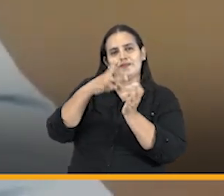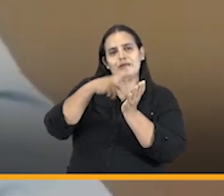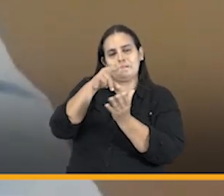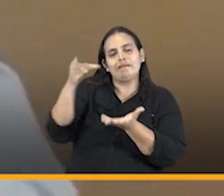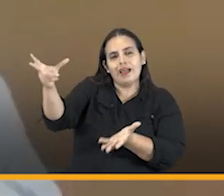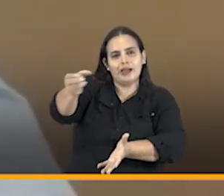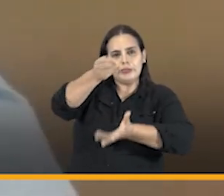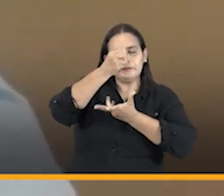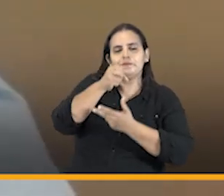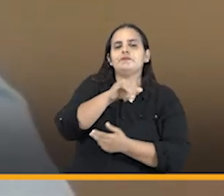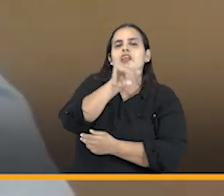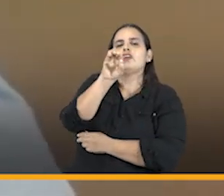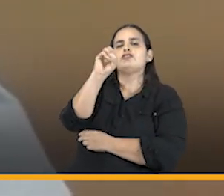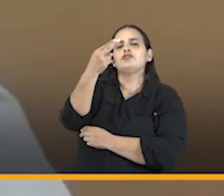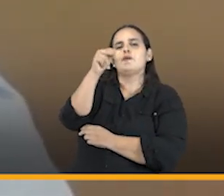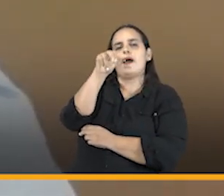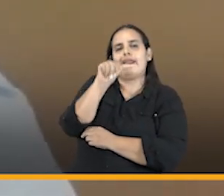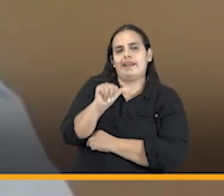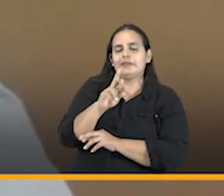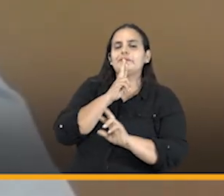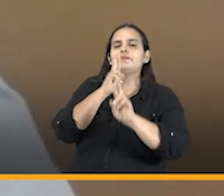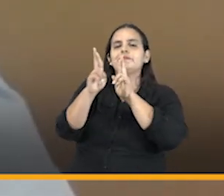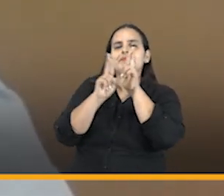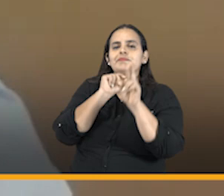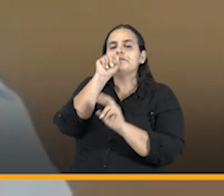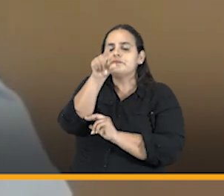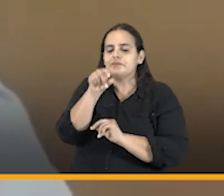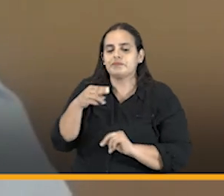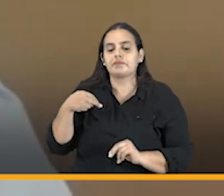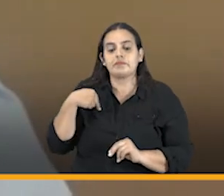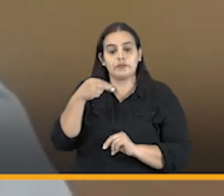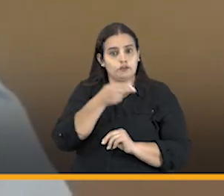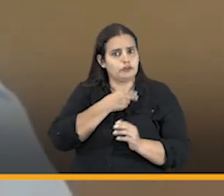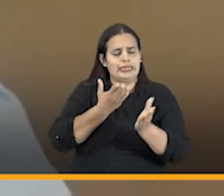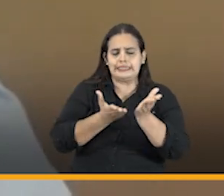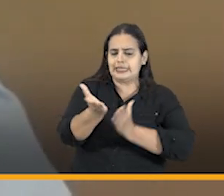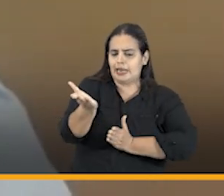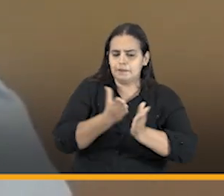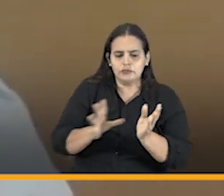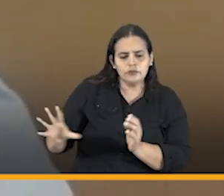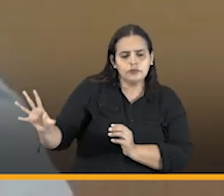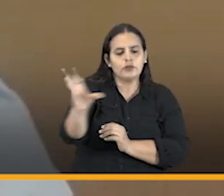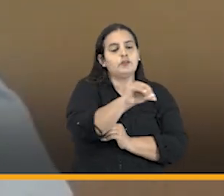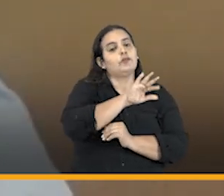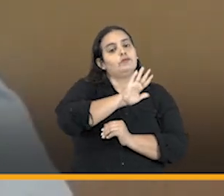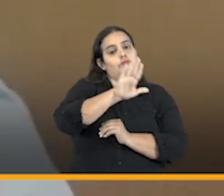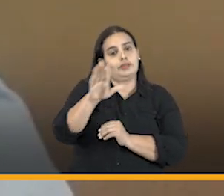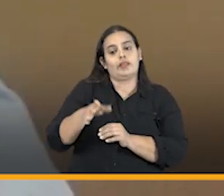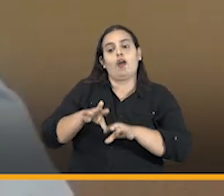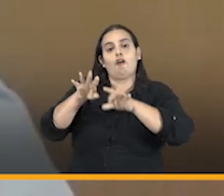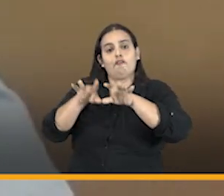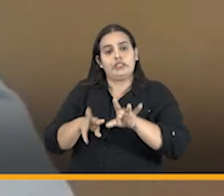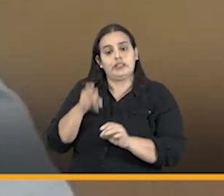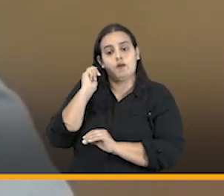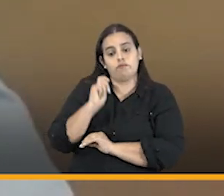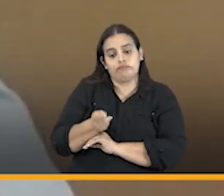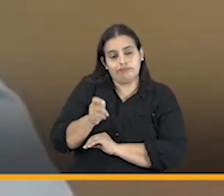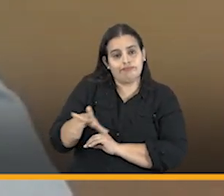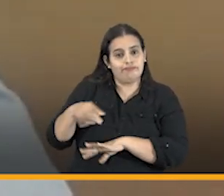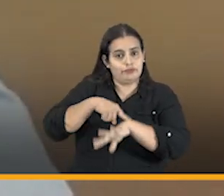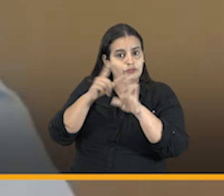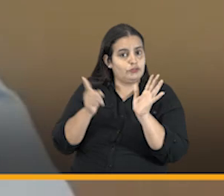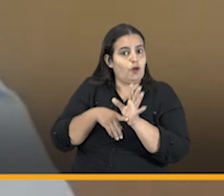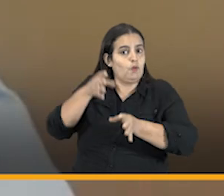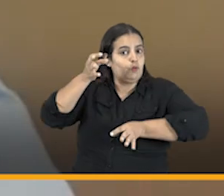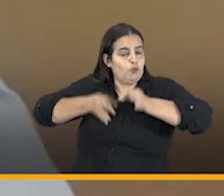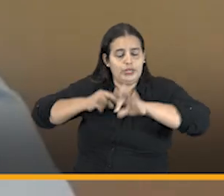a yoana lo que le podemos responder es que nosotros estamos al servicio de ustedes de los de las oficinas jurídicas y de las entidades